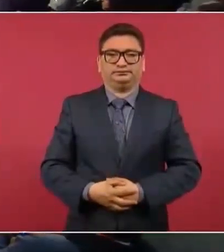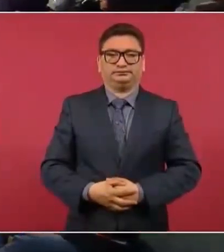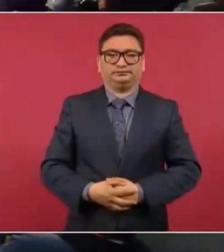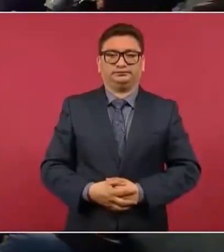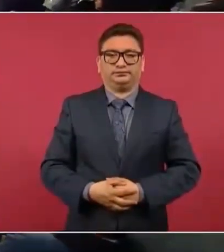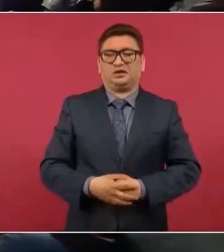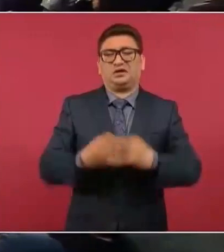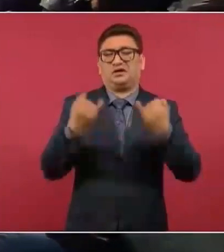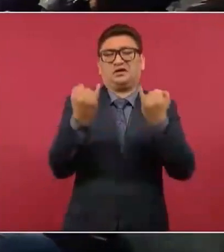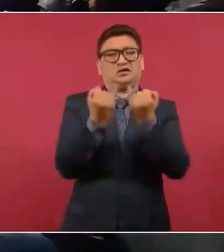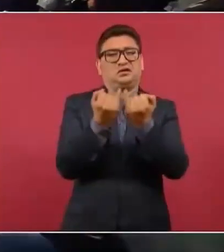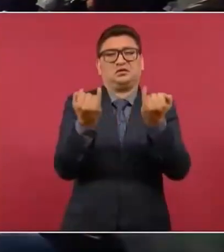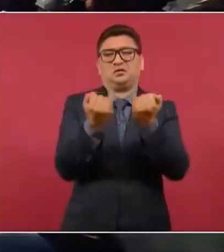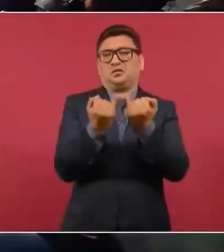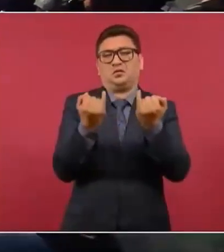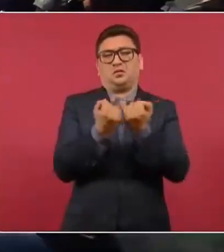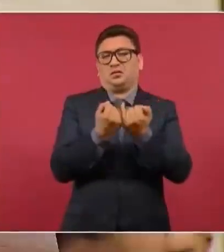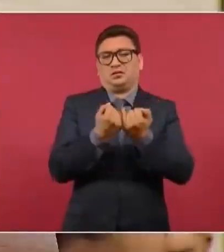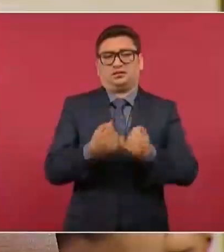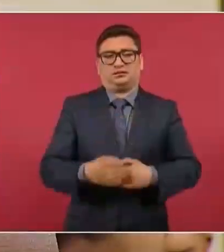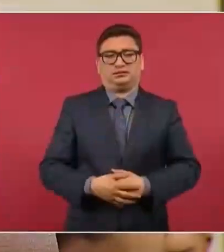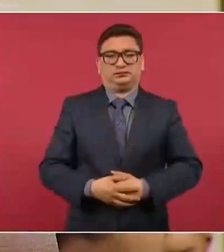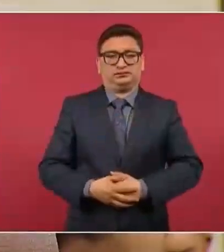Es igual. Es.